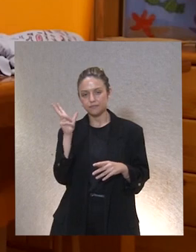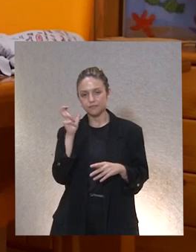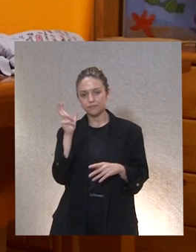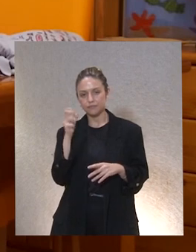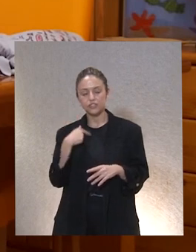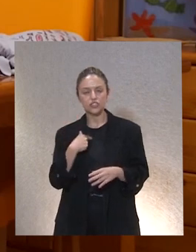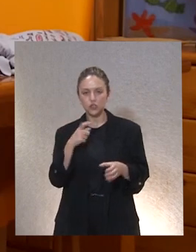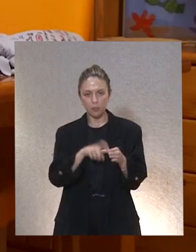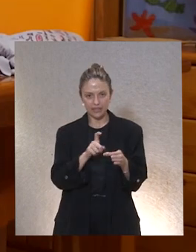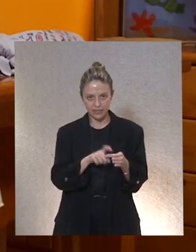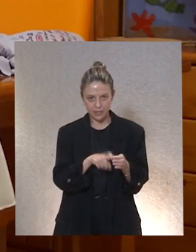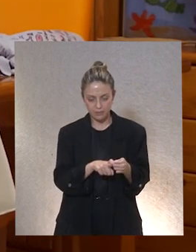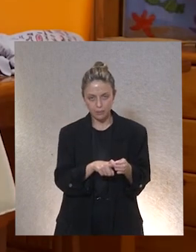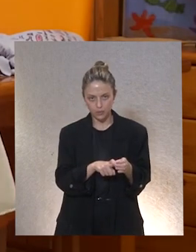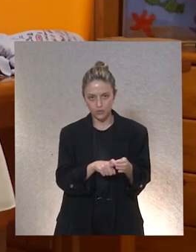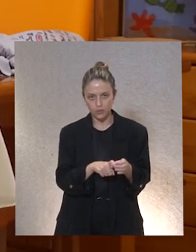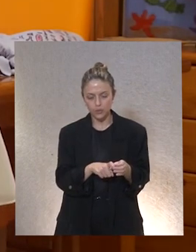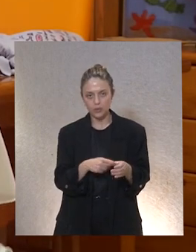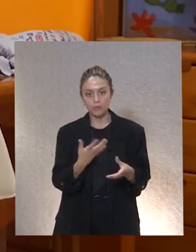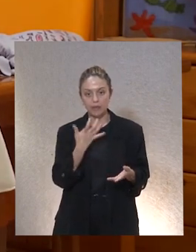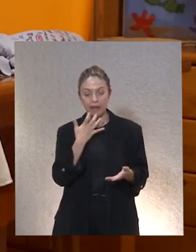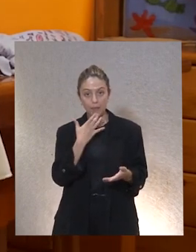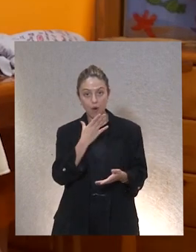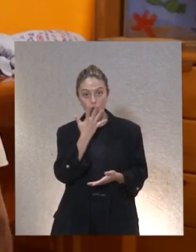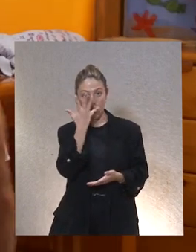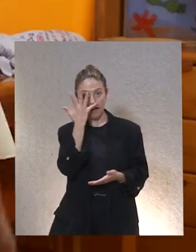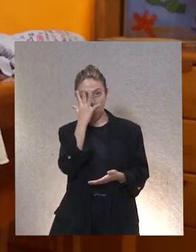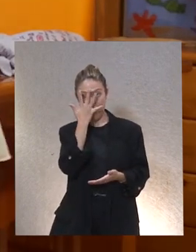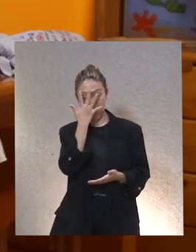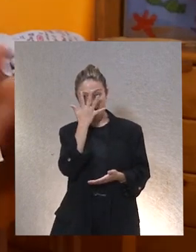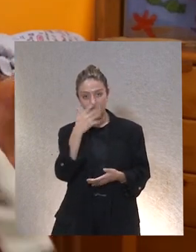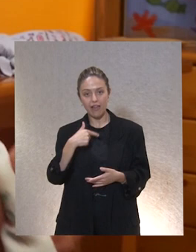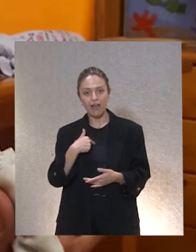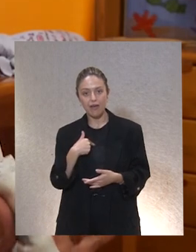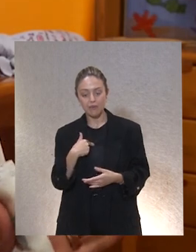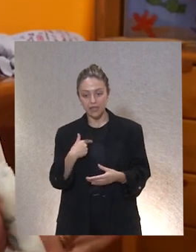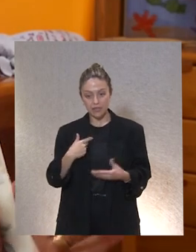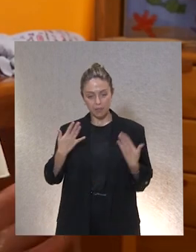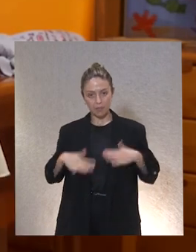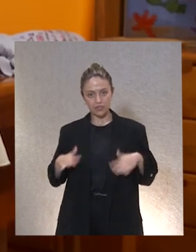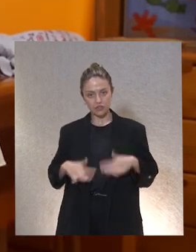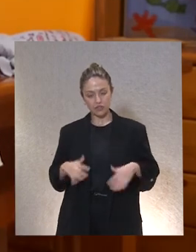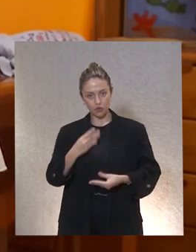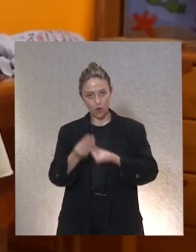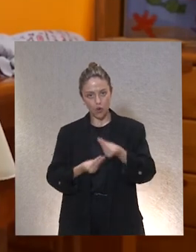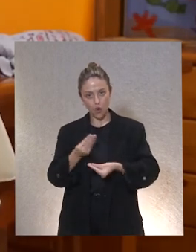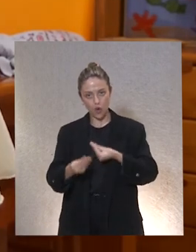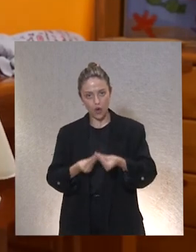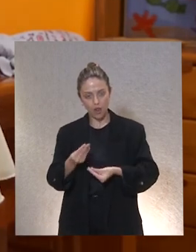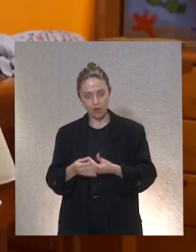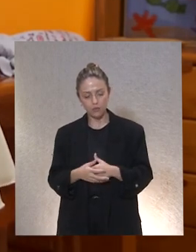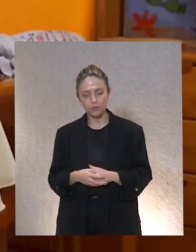participo pues mira cuando es cuando es carnaval a mí me hacen vestirme de lo que las chicas quieran y yo me he visto